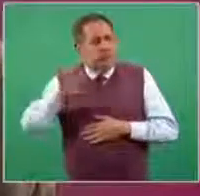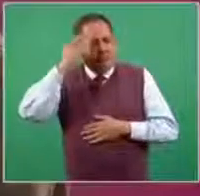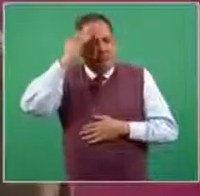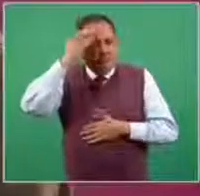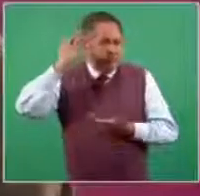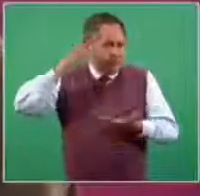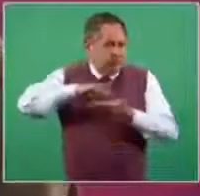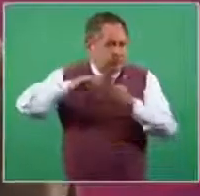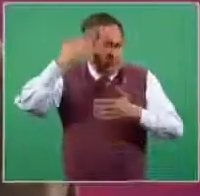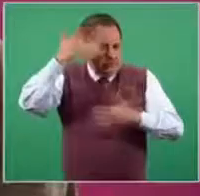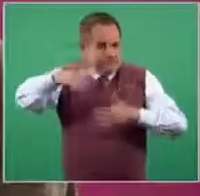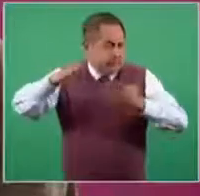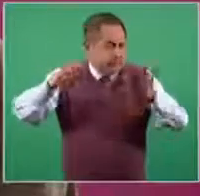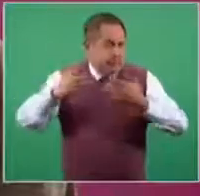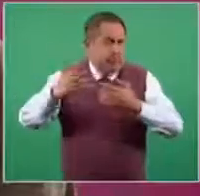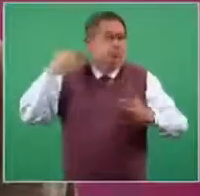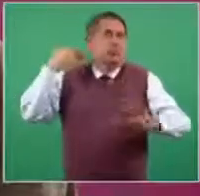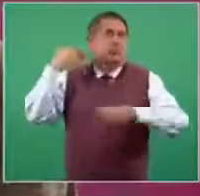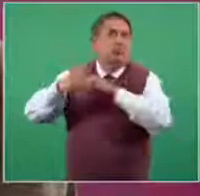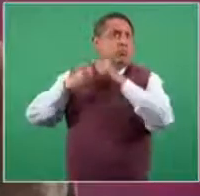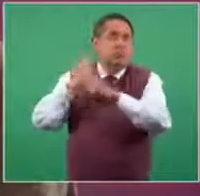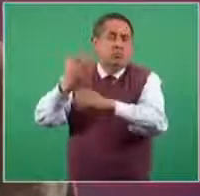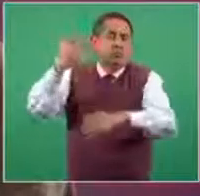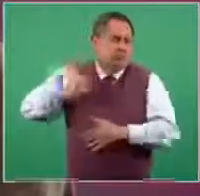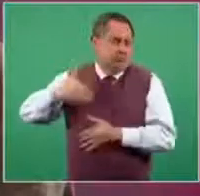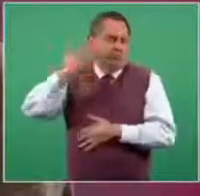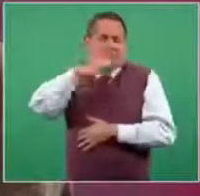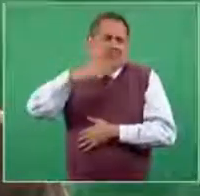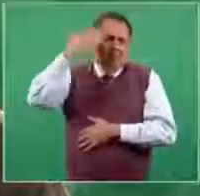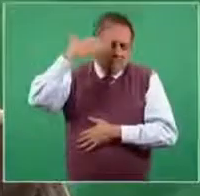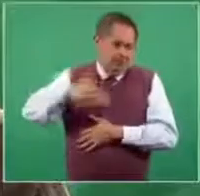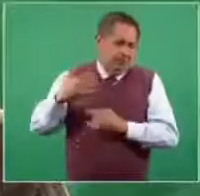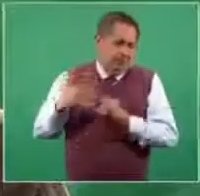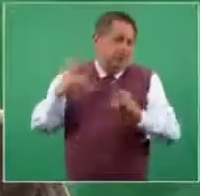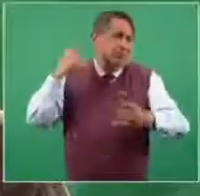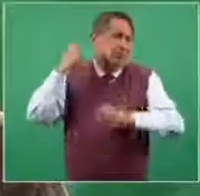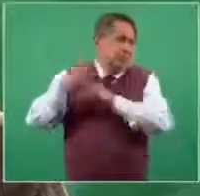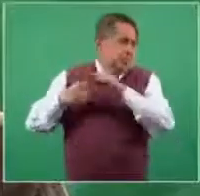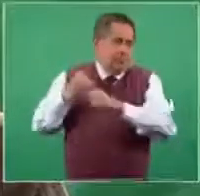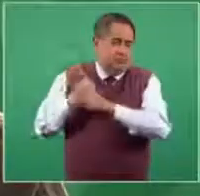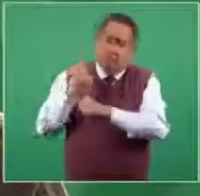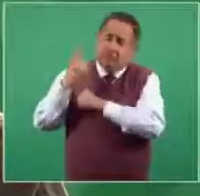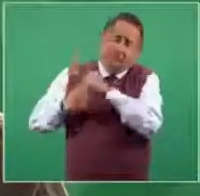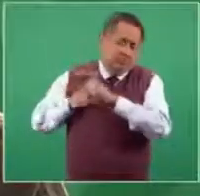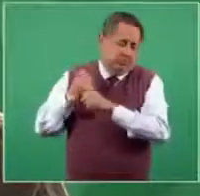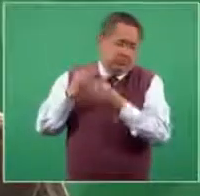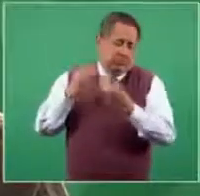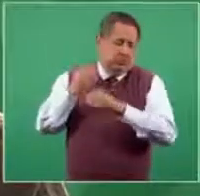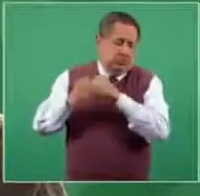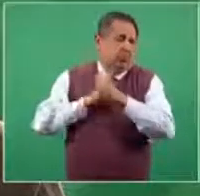históricamente y se han utilizado por centenas de años.